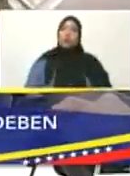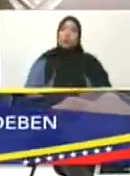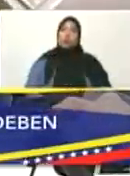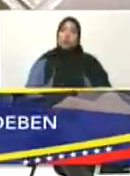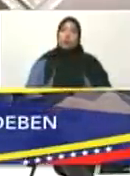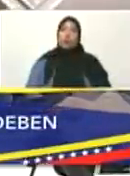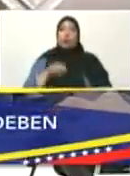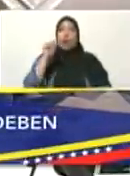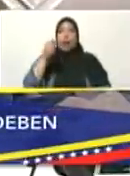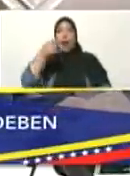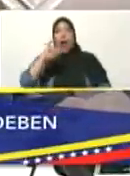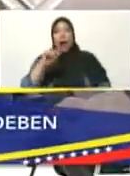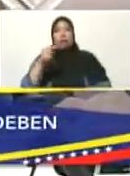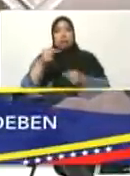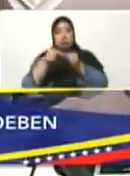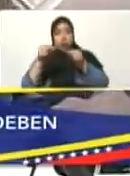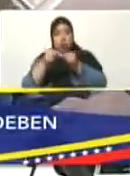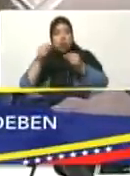clavada.